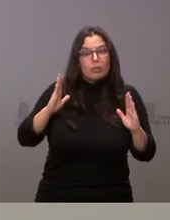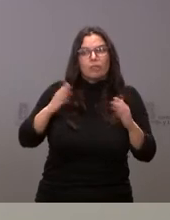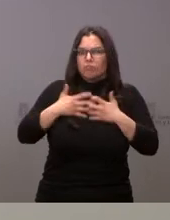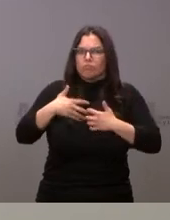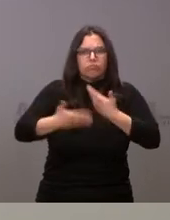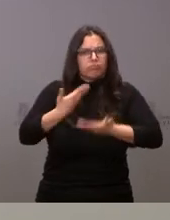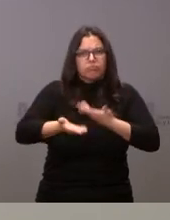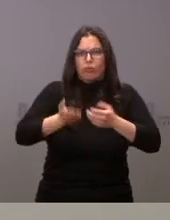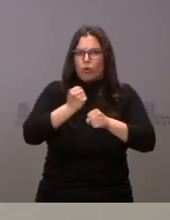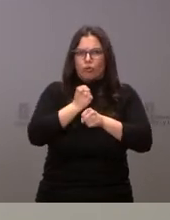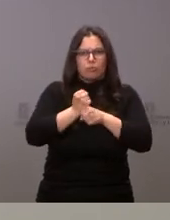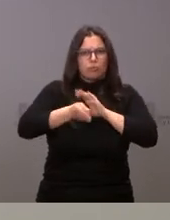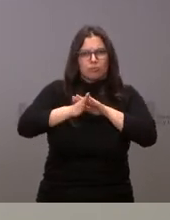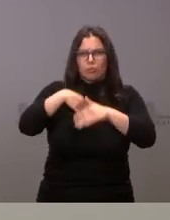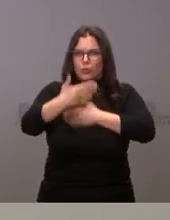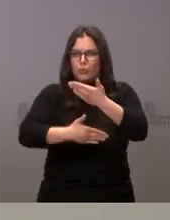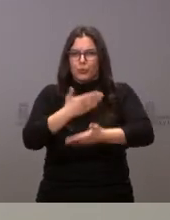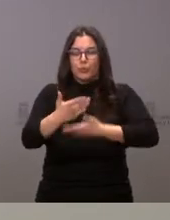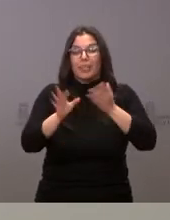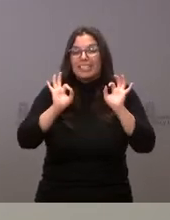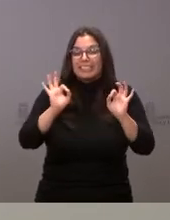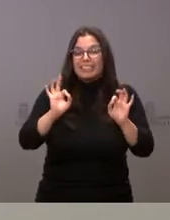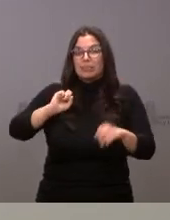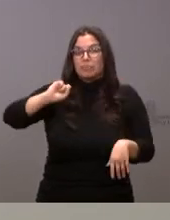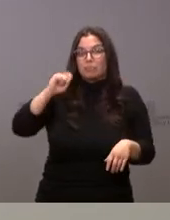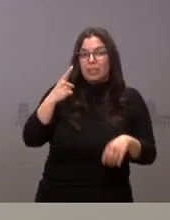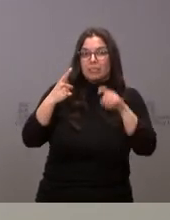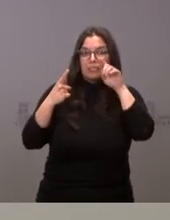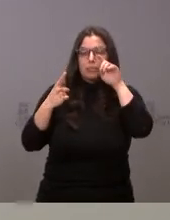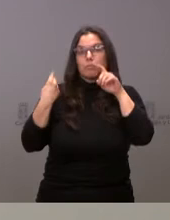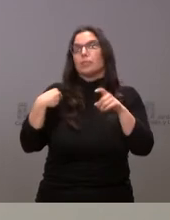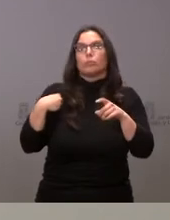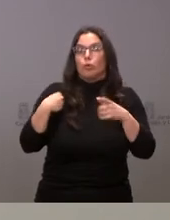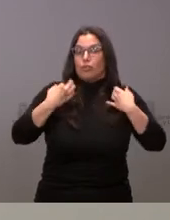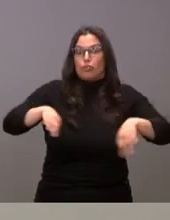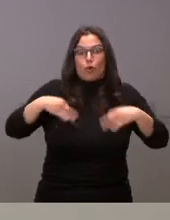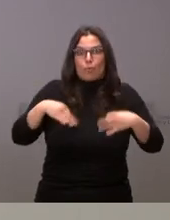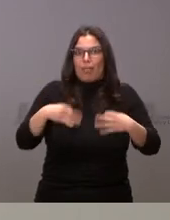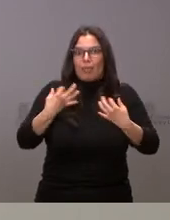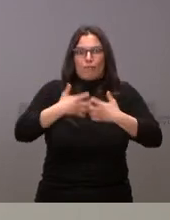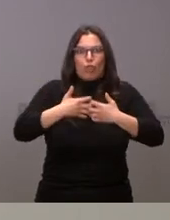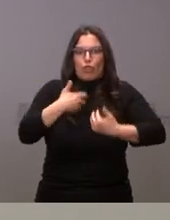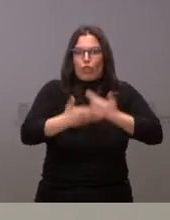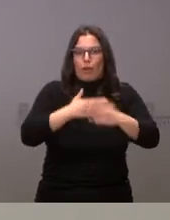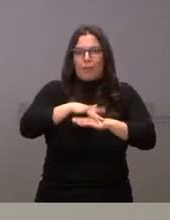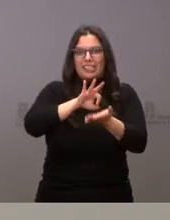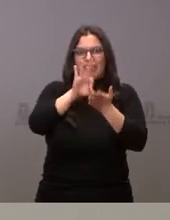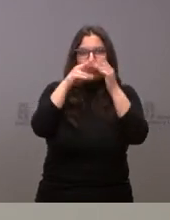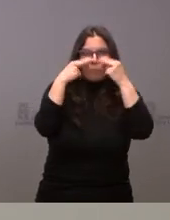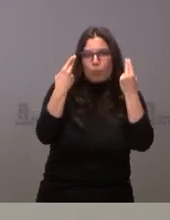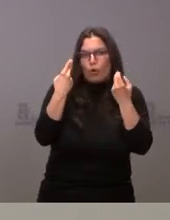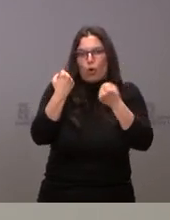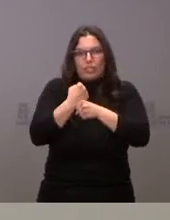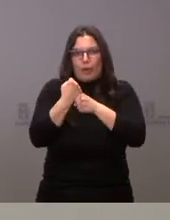realizando sus actividades y, especialmente, aquellas que de carácter ordinario son imprescindibles para el funcionamiento de los servicios públicos o la actividad